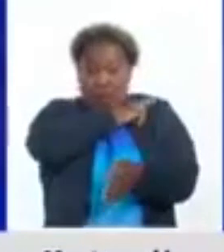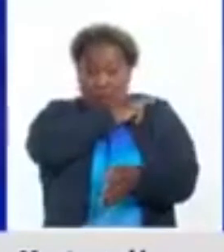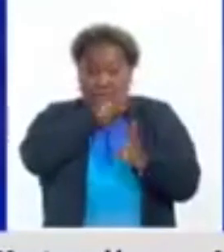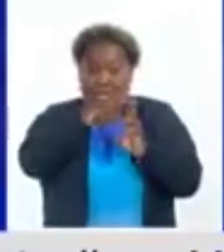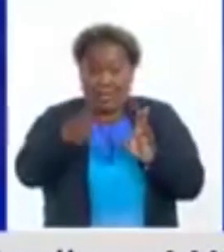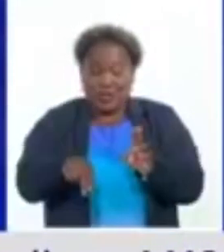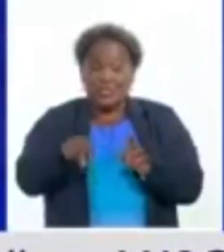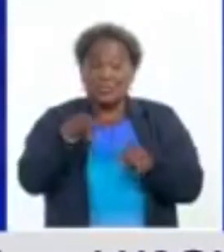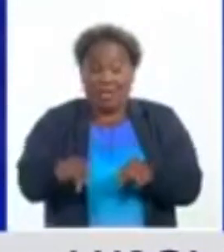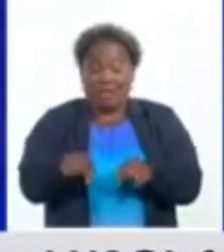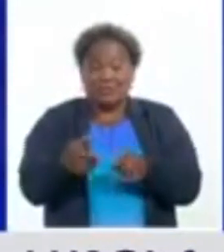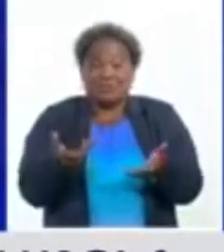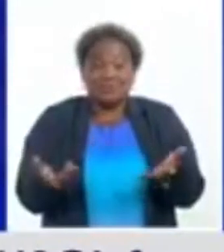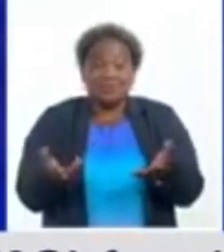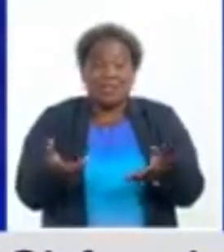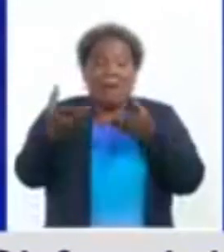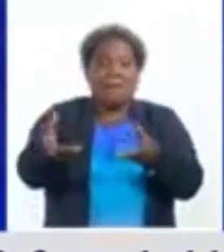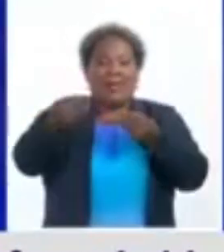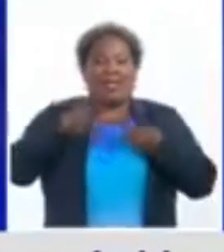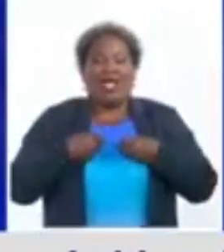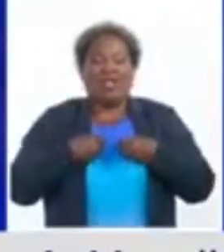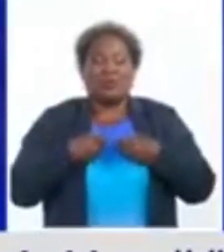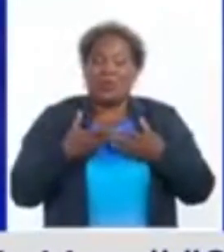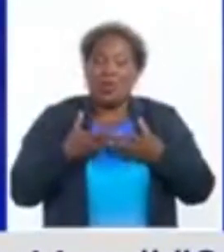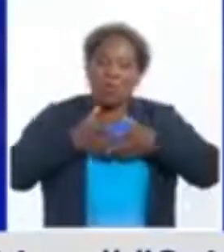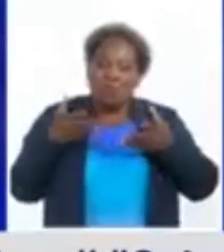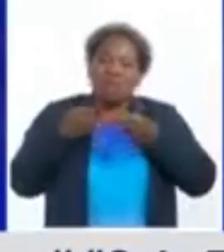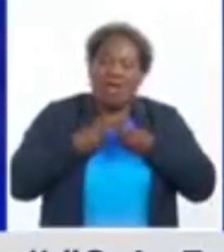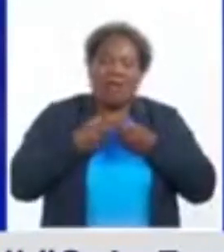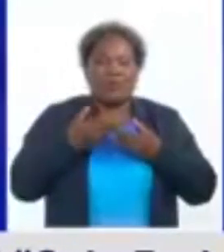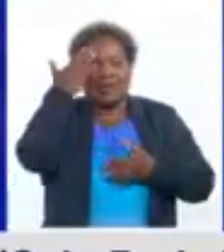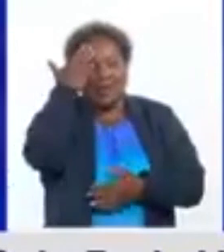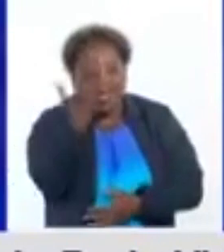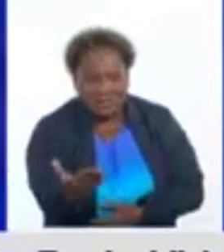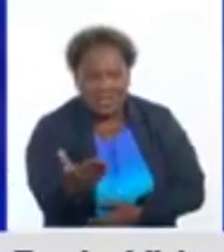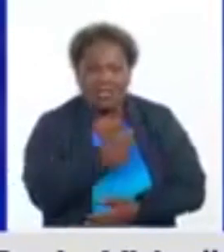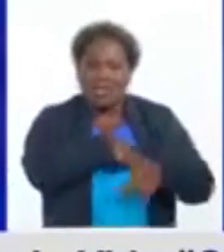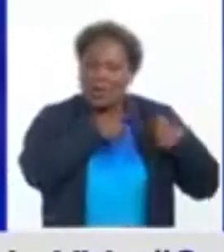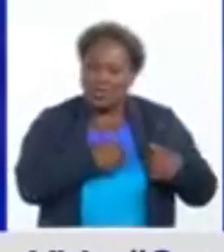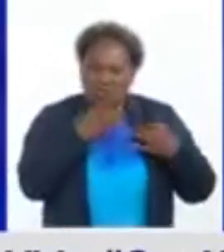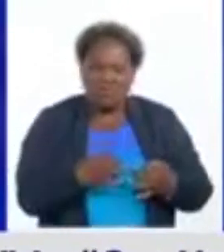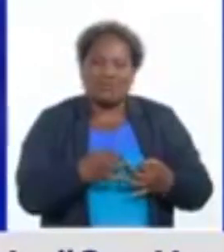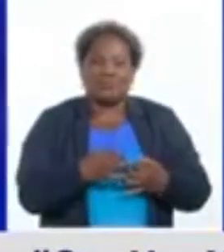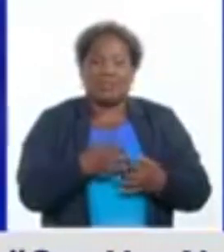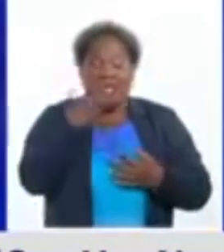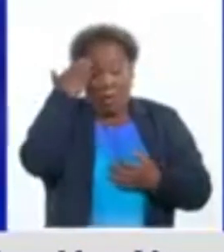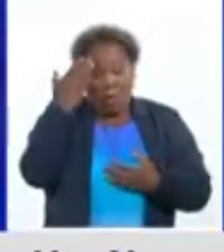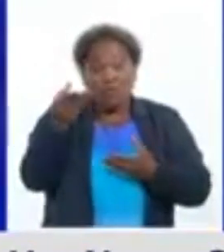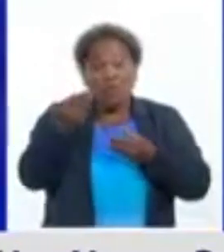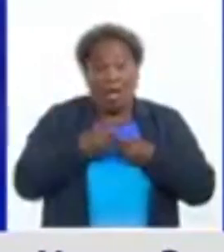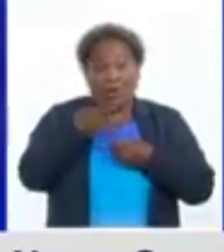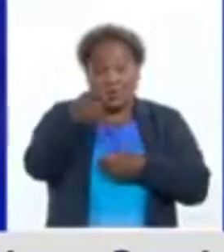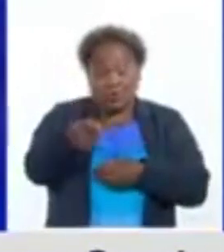me han dado este gran regalo en el día de hoy. Se los agradezco de corazón. Un regalo que, sin duda alguna, también viene